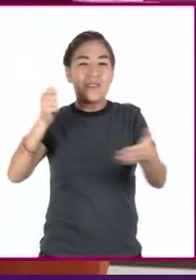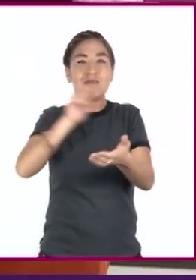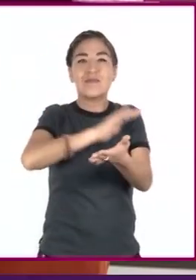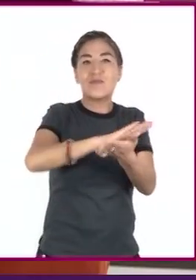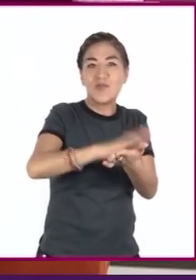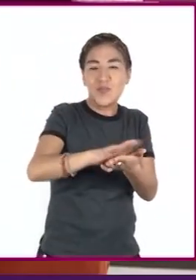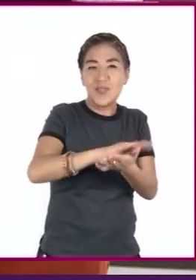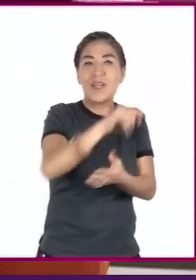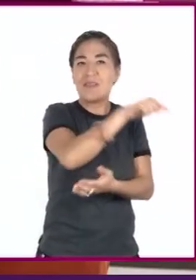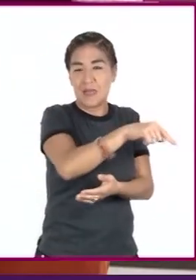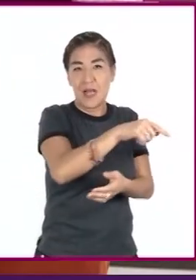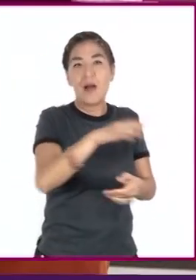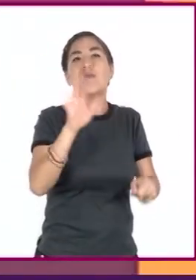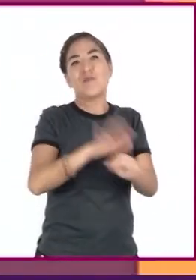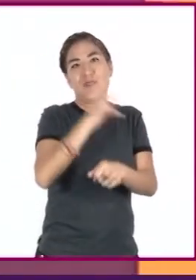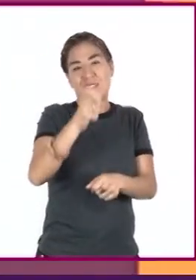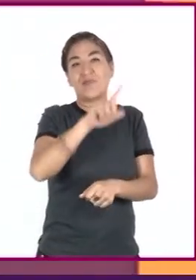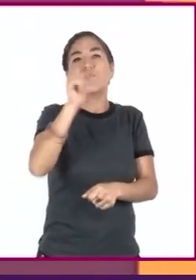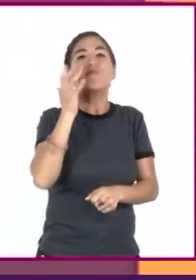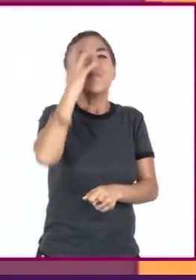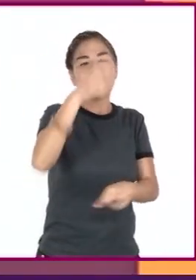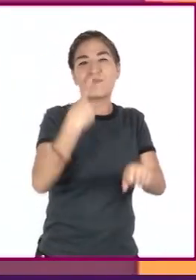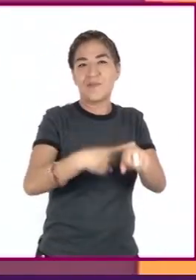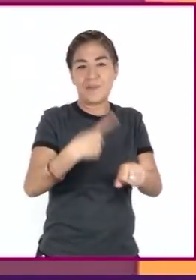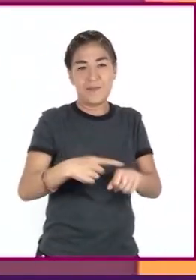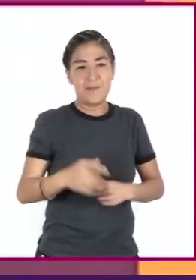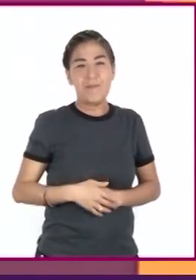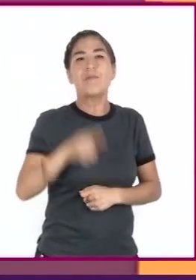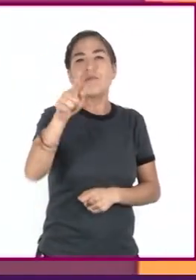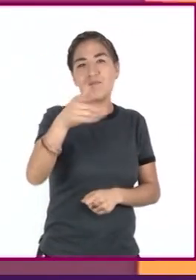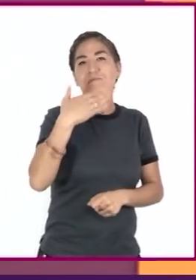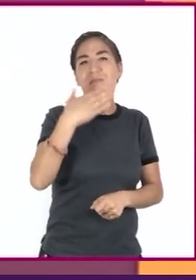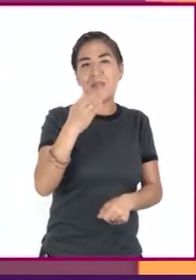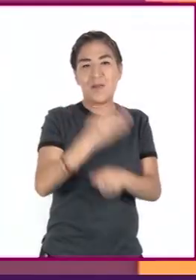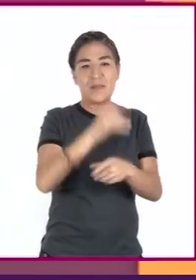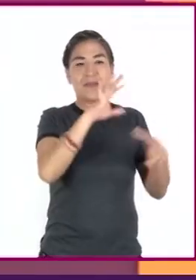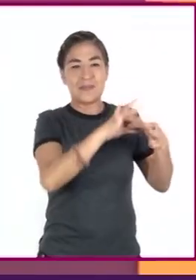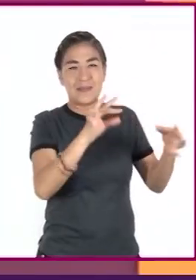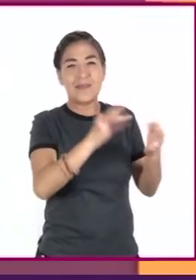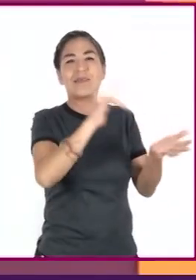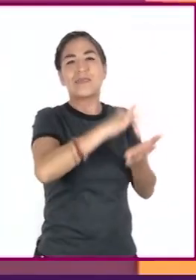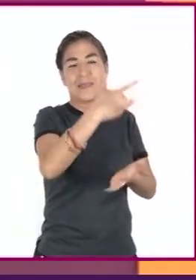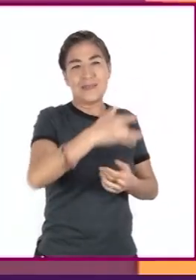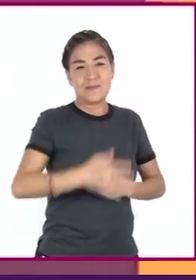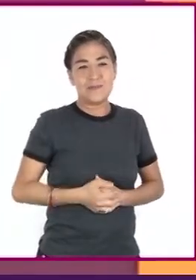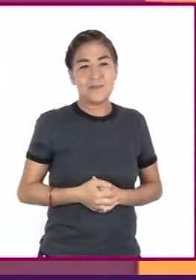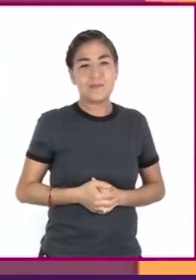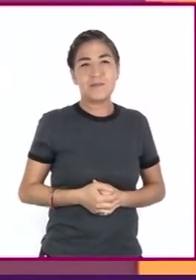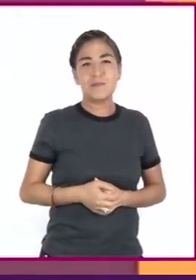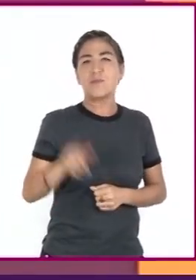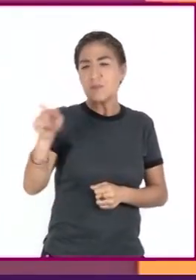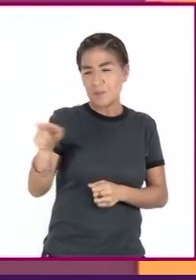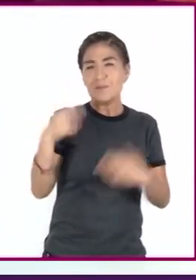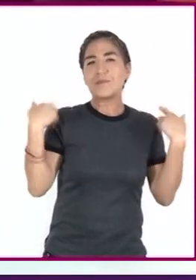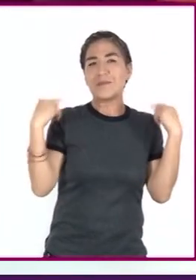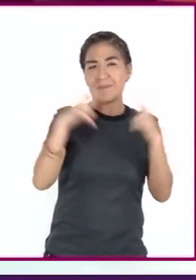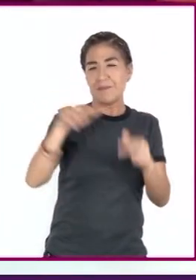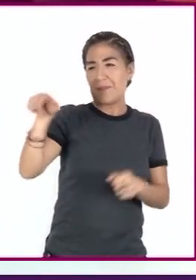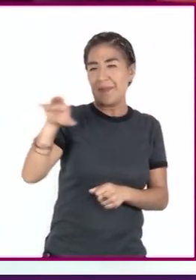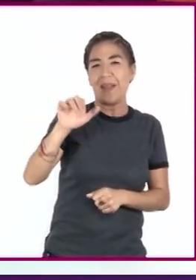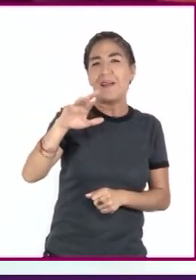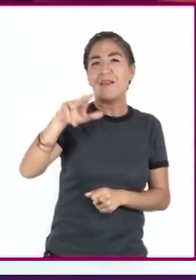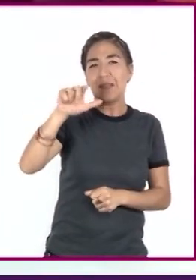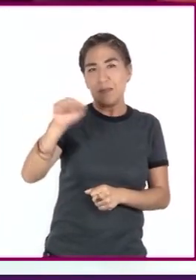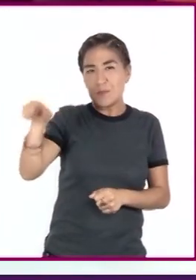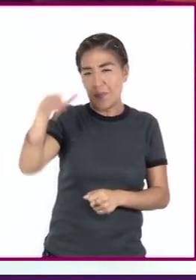y por lo tanto, enfermarnos. Muy valiosa su aportación, maestra Etel, muchas gracias. Y, ¿estás de acuerdo, maestro Carlos,